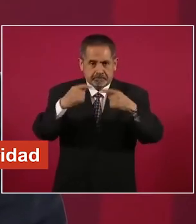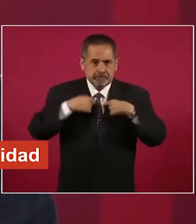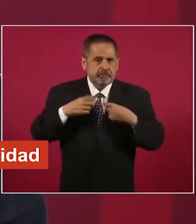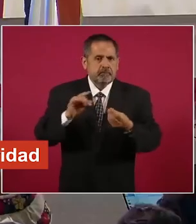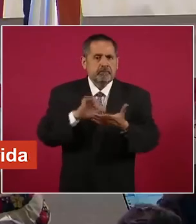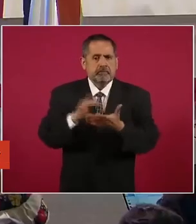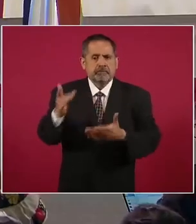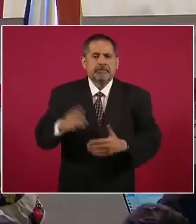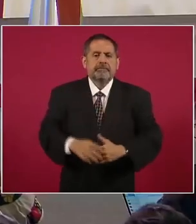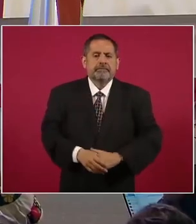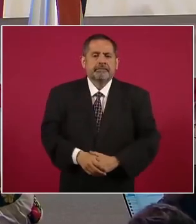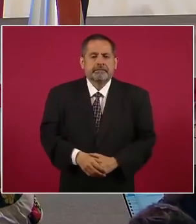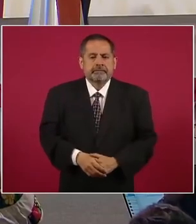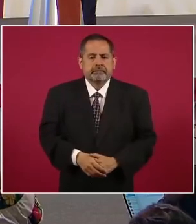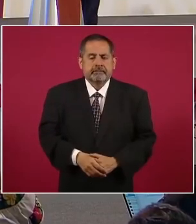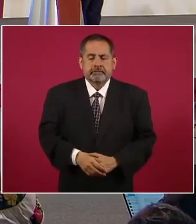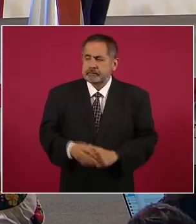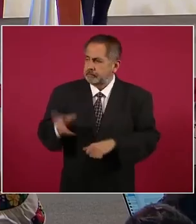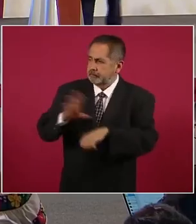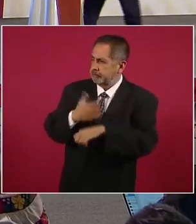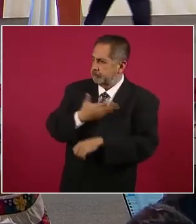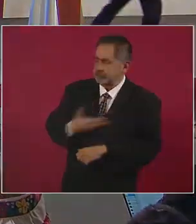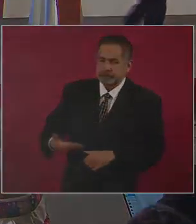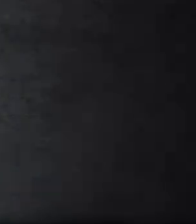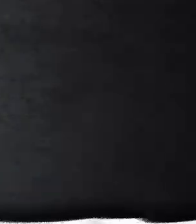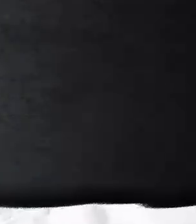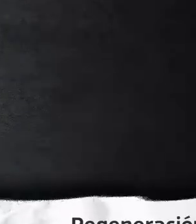atención y muchas gracias. Su permiso, señor presidente.